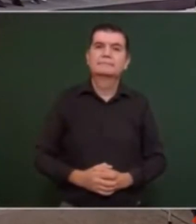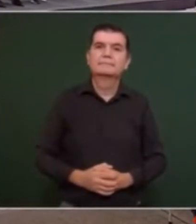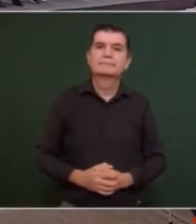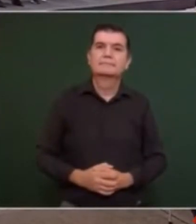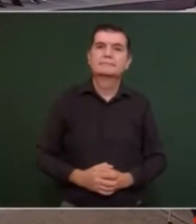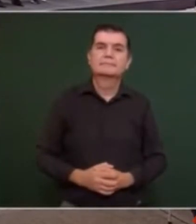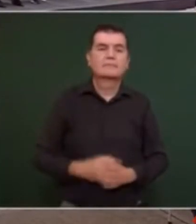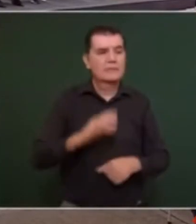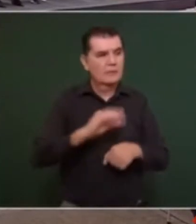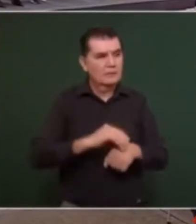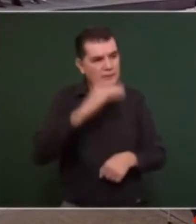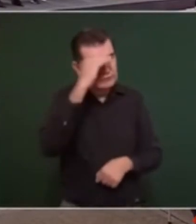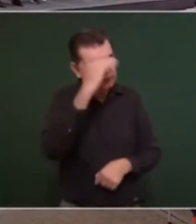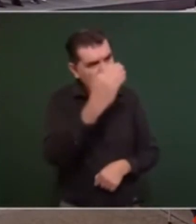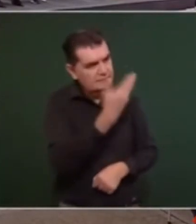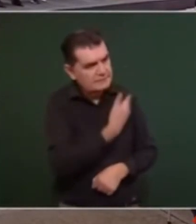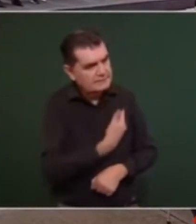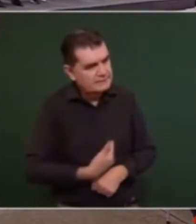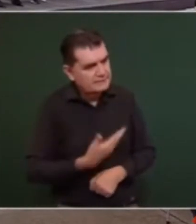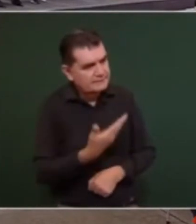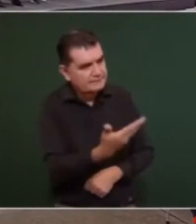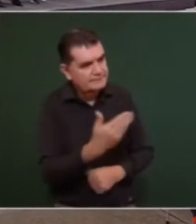Con su permiso, señor presidente.